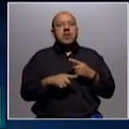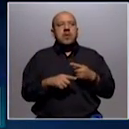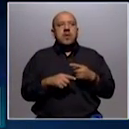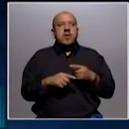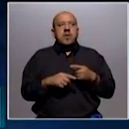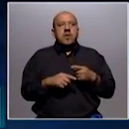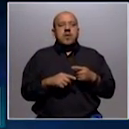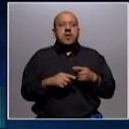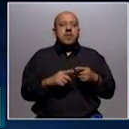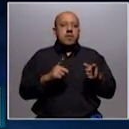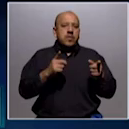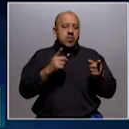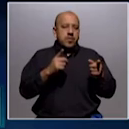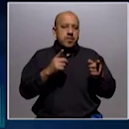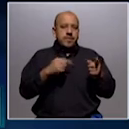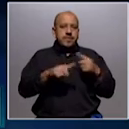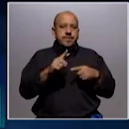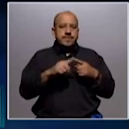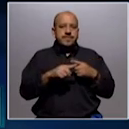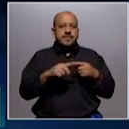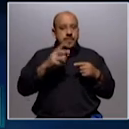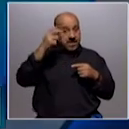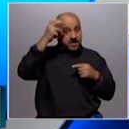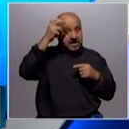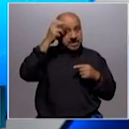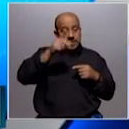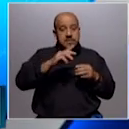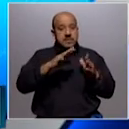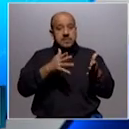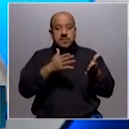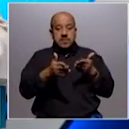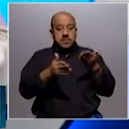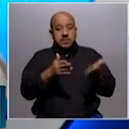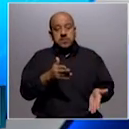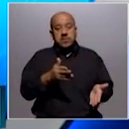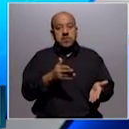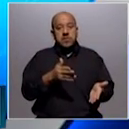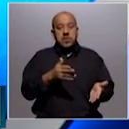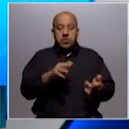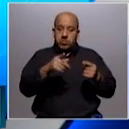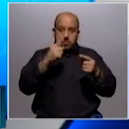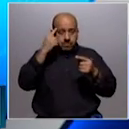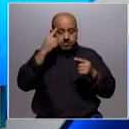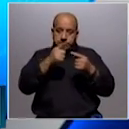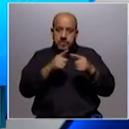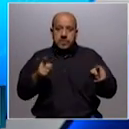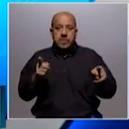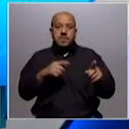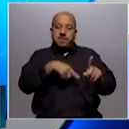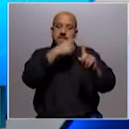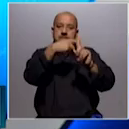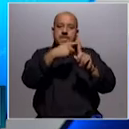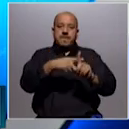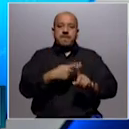una entidad digital, el presidente Vázquez... ...que el presidente de la calle. Y con una visión mucho más positiva